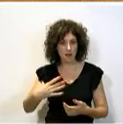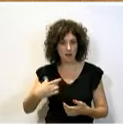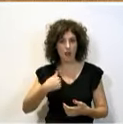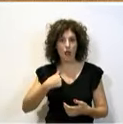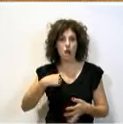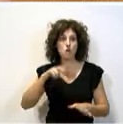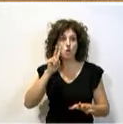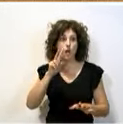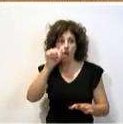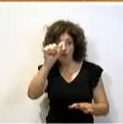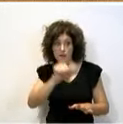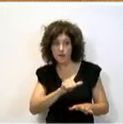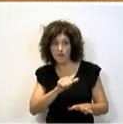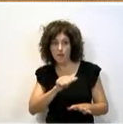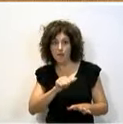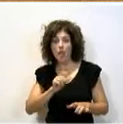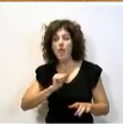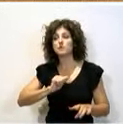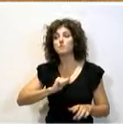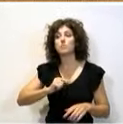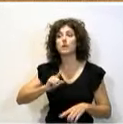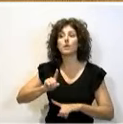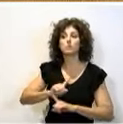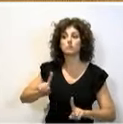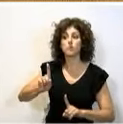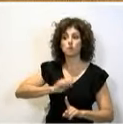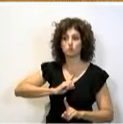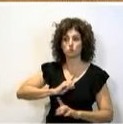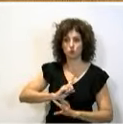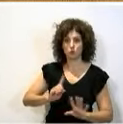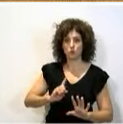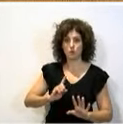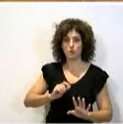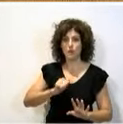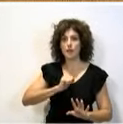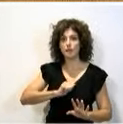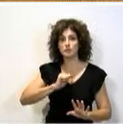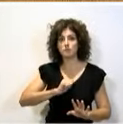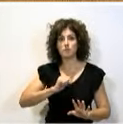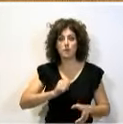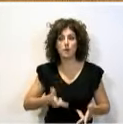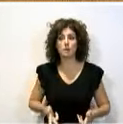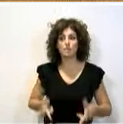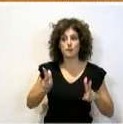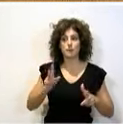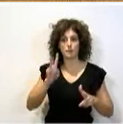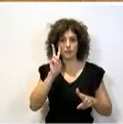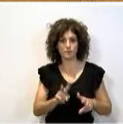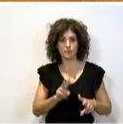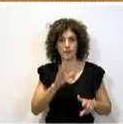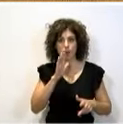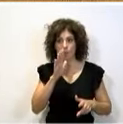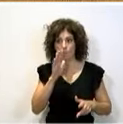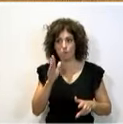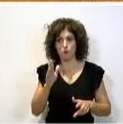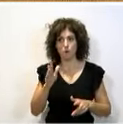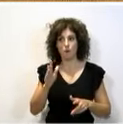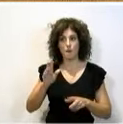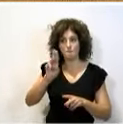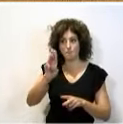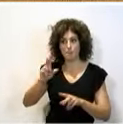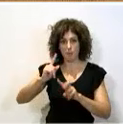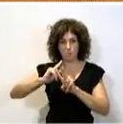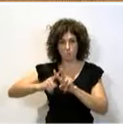que no me prohíban verla, espero que permitan que se exhiba, porque vistas las iniciativas que conjuntamente PP y Vox están teniendo para